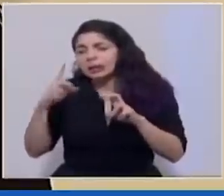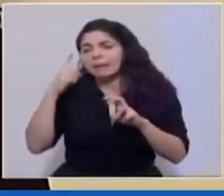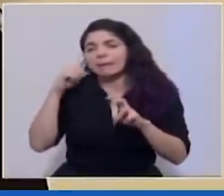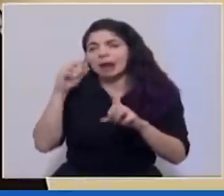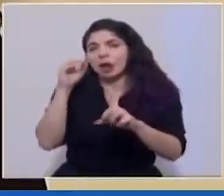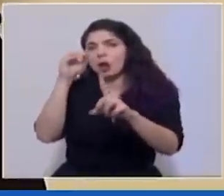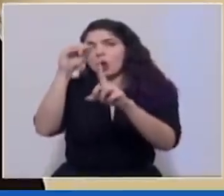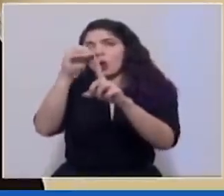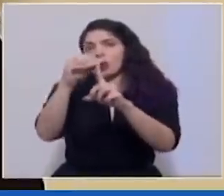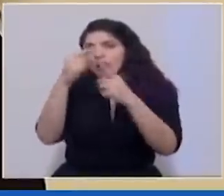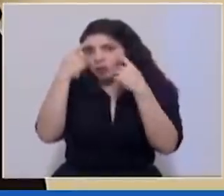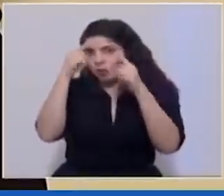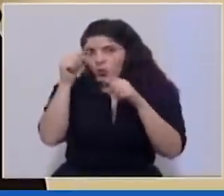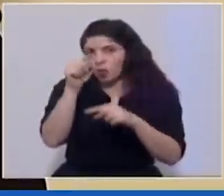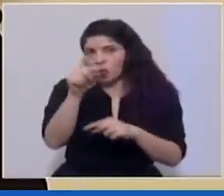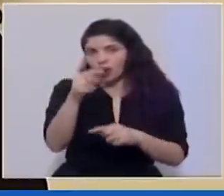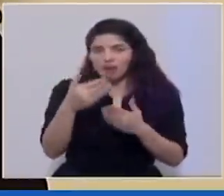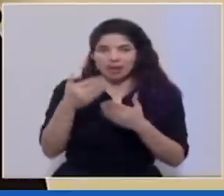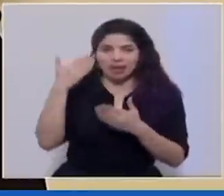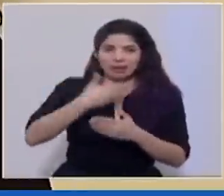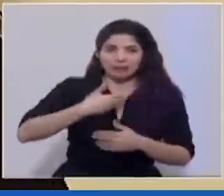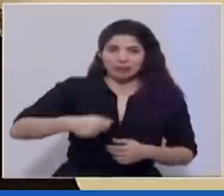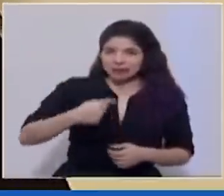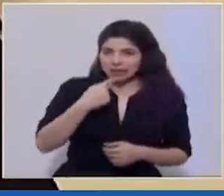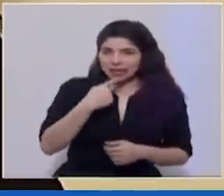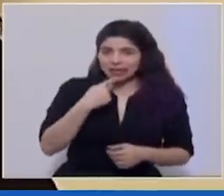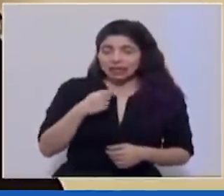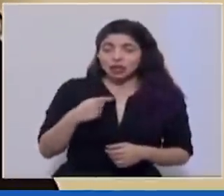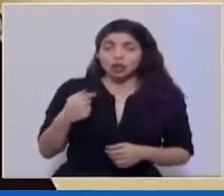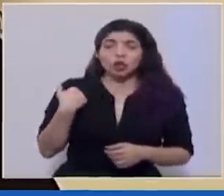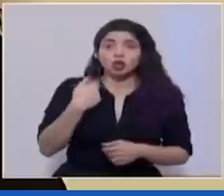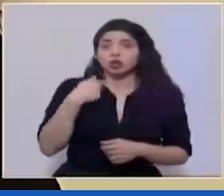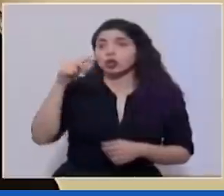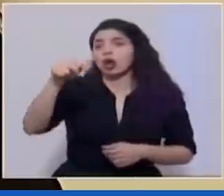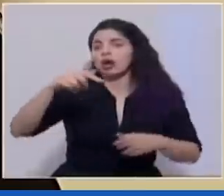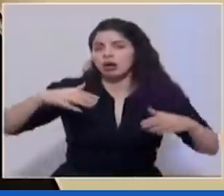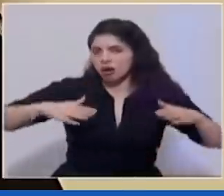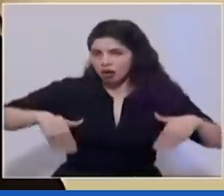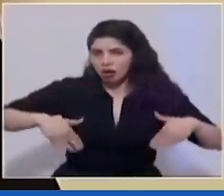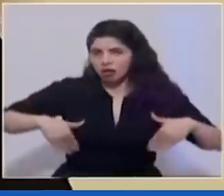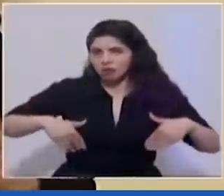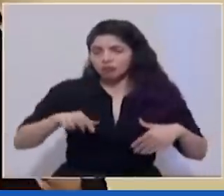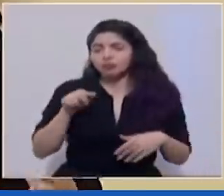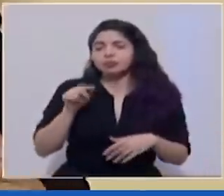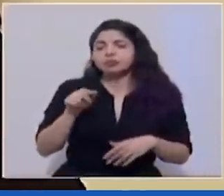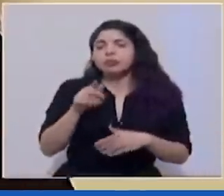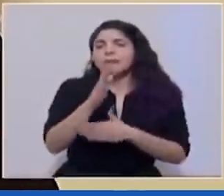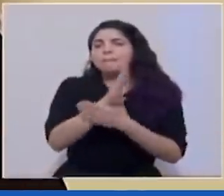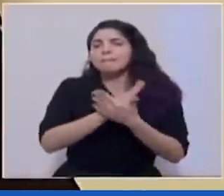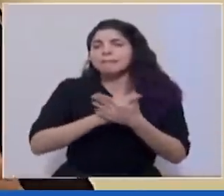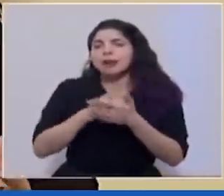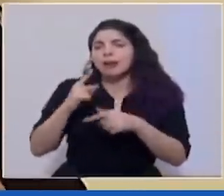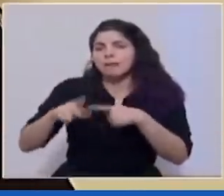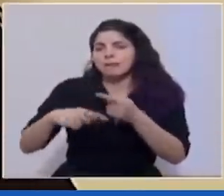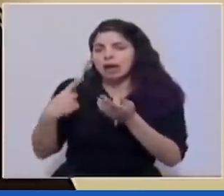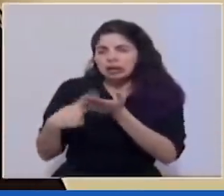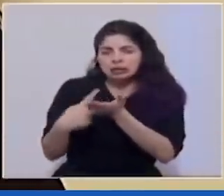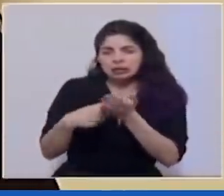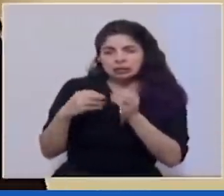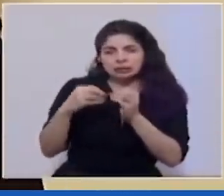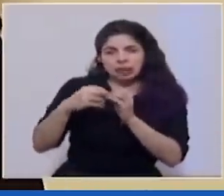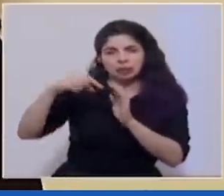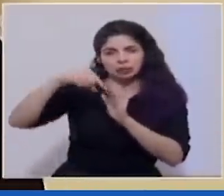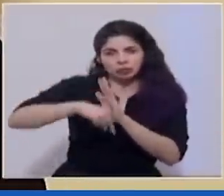que en su momento mencionó el señor presidente, no estamos ahí aún. Eso será parte de una conversación más amplia que